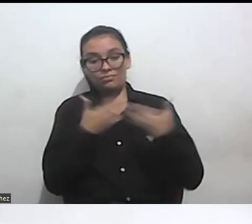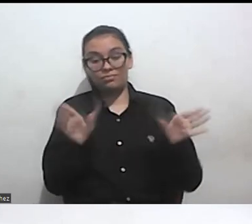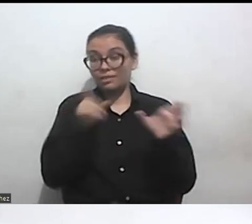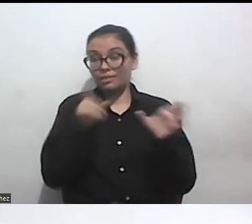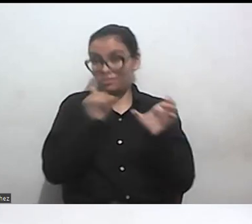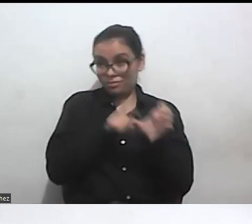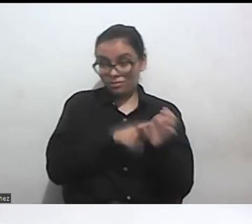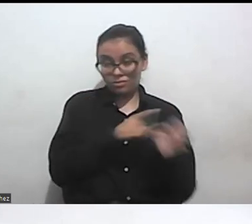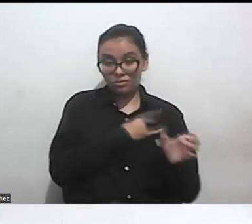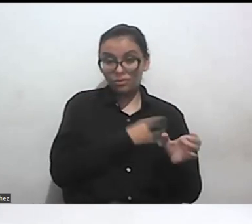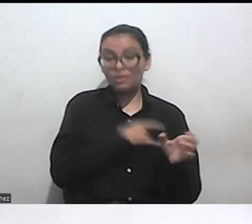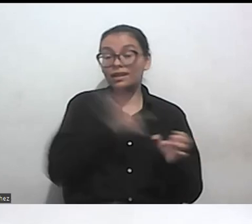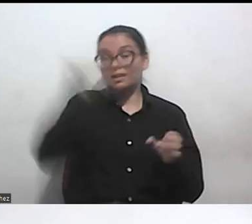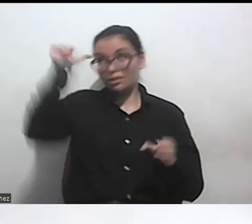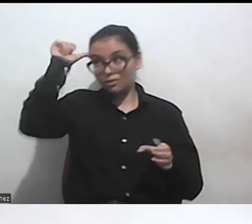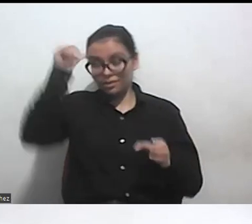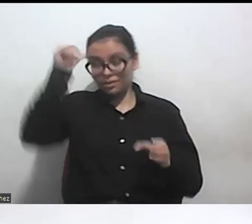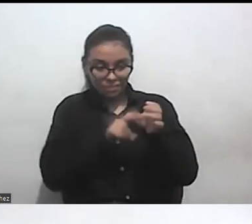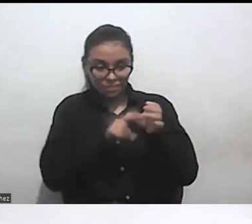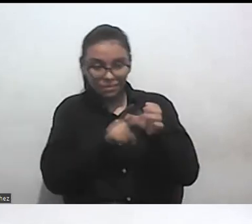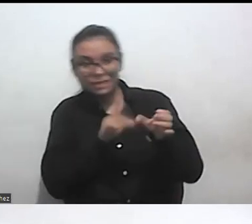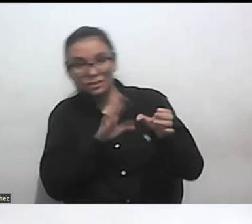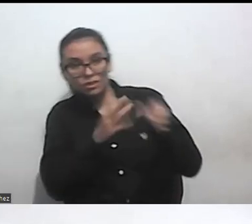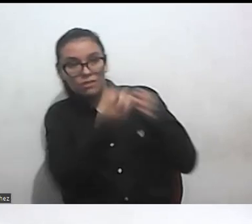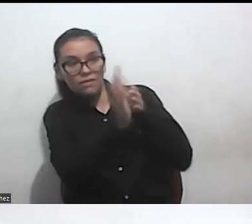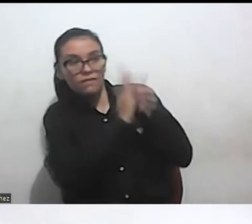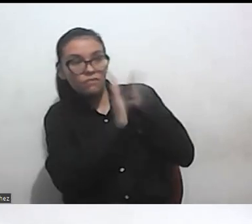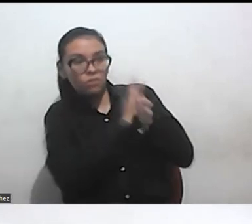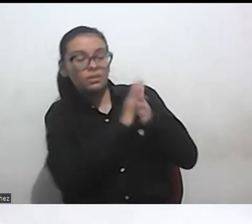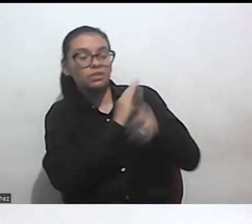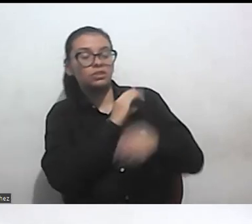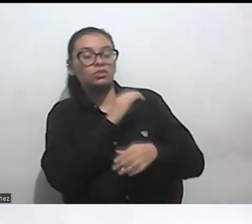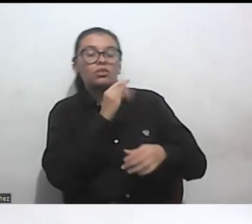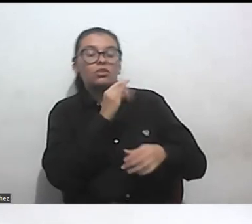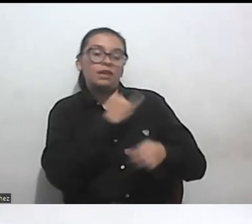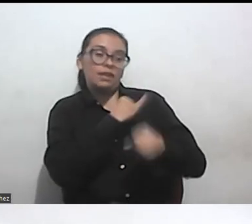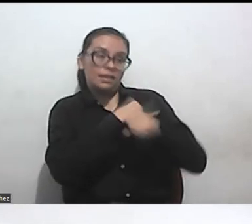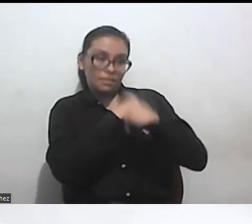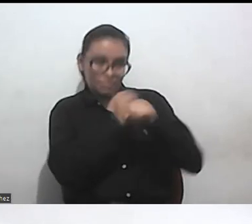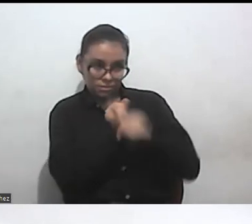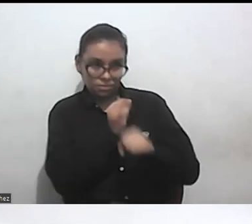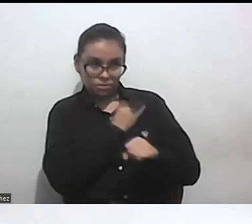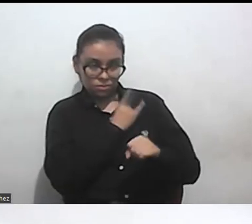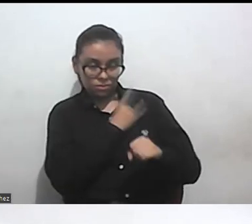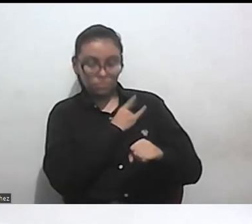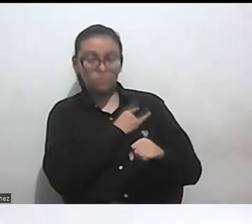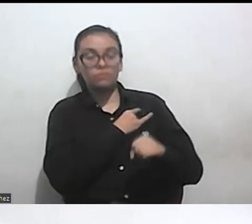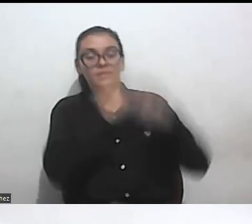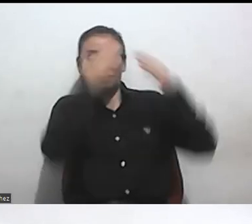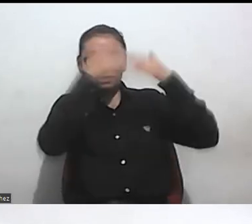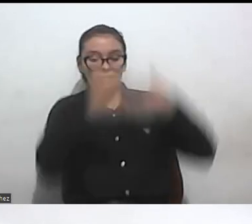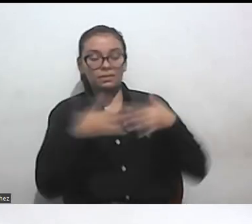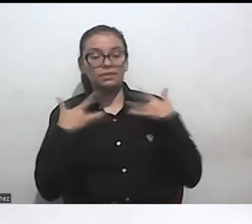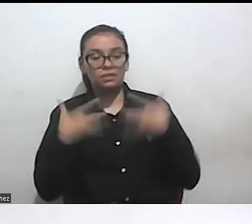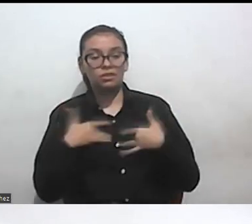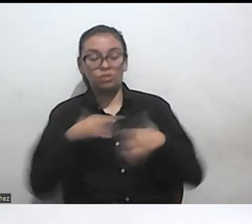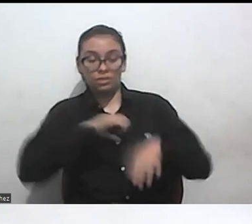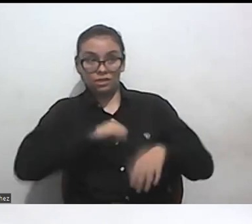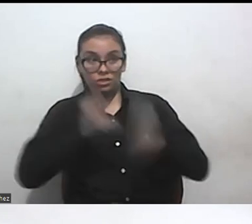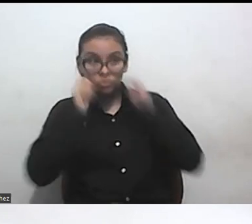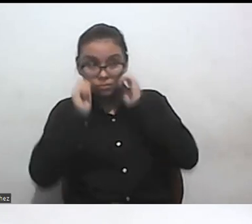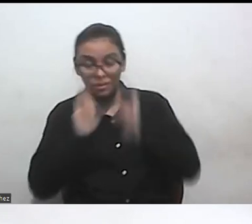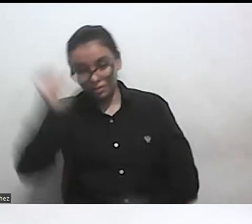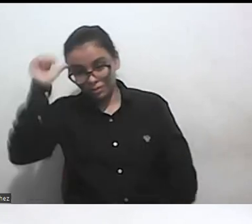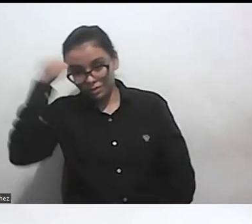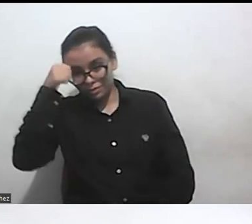para recibir mayor información sobre el programa de la maestría en Discapacidad Salud y Derechos Humanos y también les recomendamos seguir conectados con todas